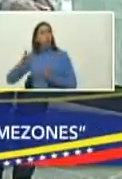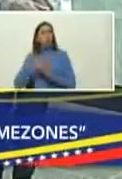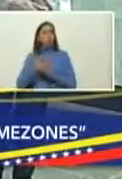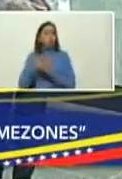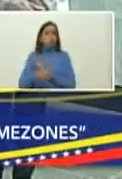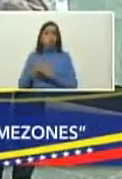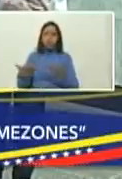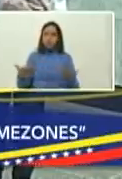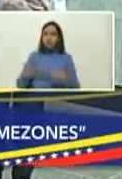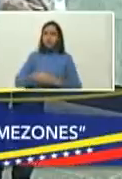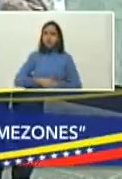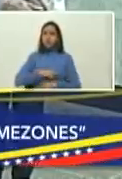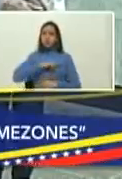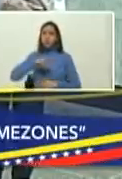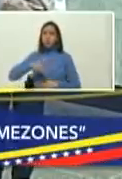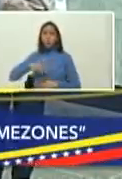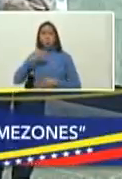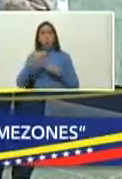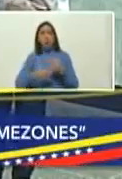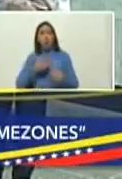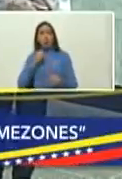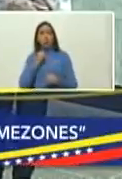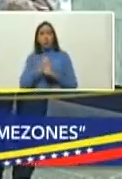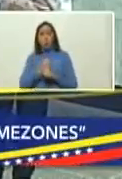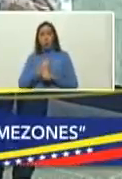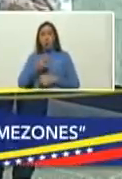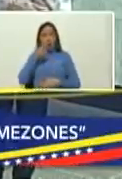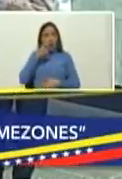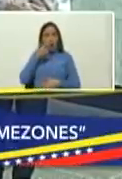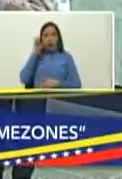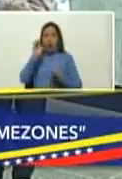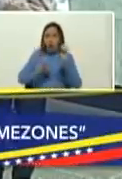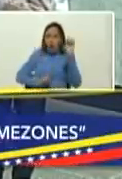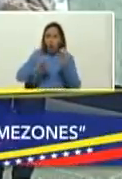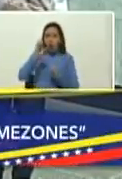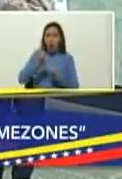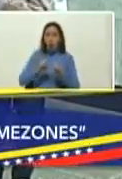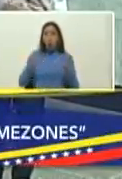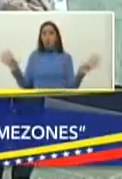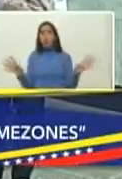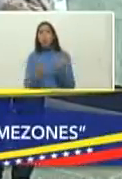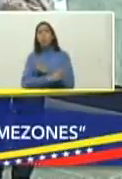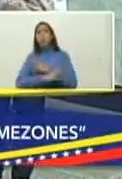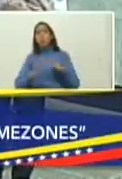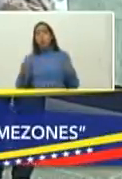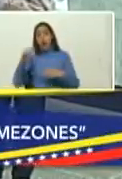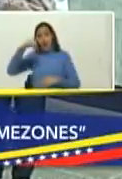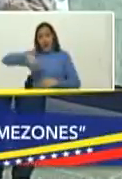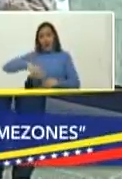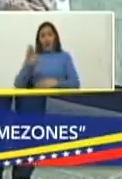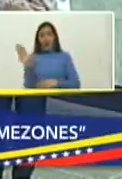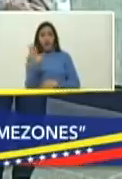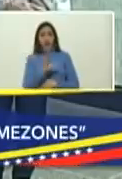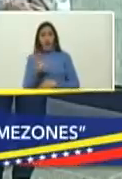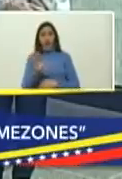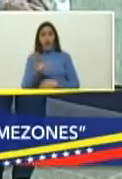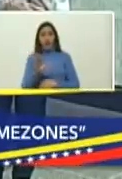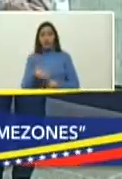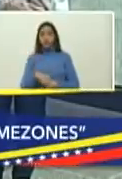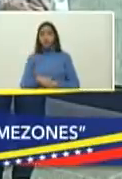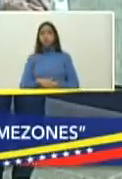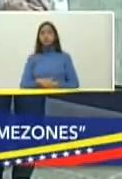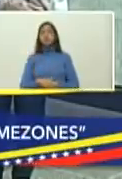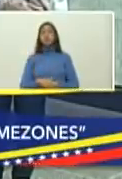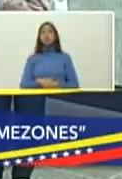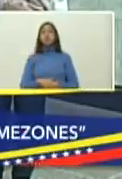ciertamente hemos estado haciendo también la evaluación con respecto al tema de la movilidad y en Caracas bueno sinceramente